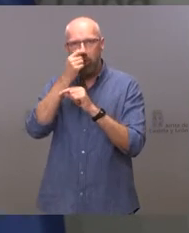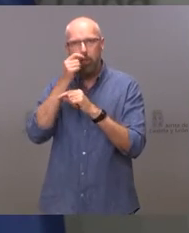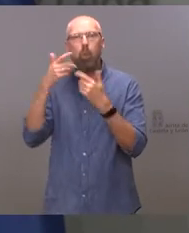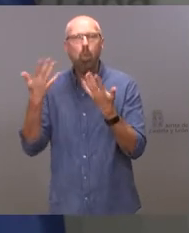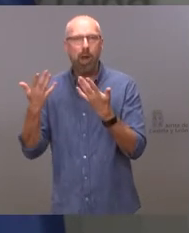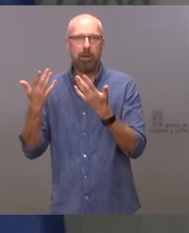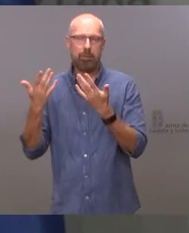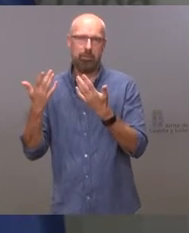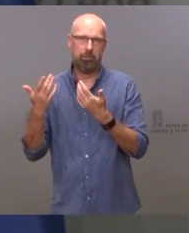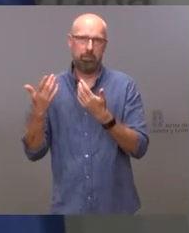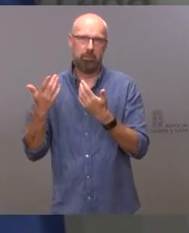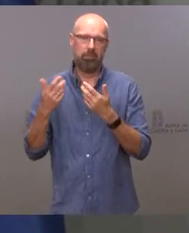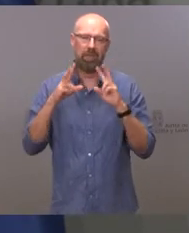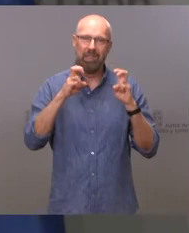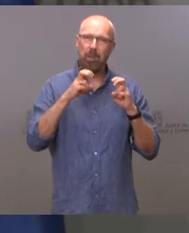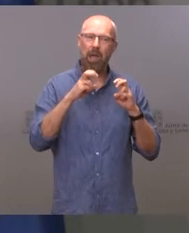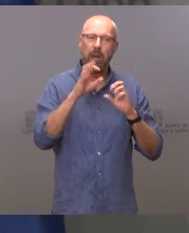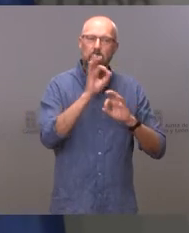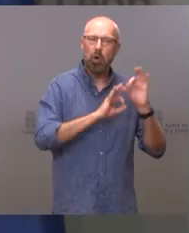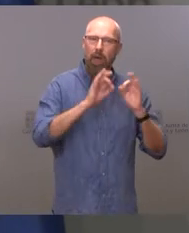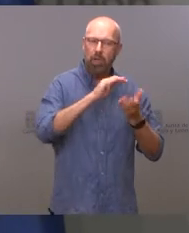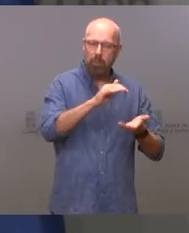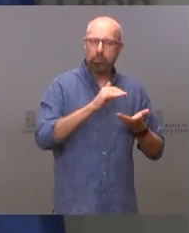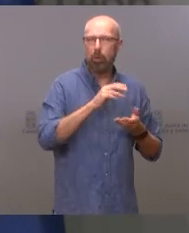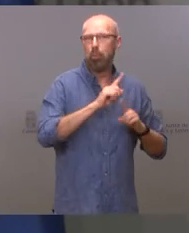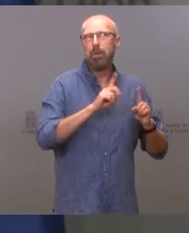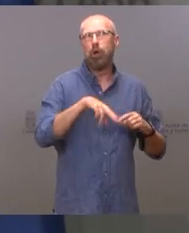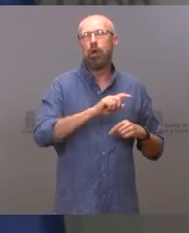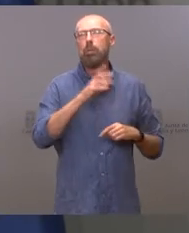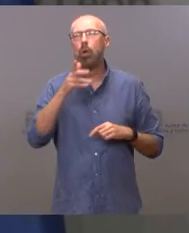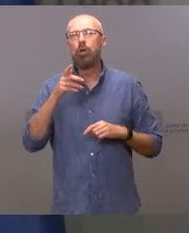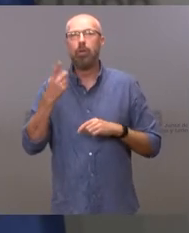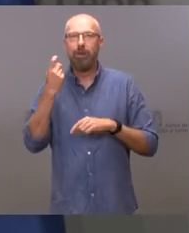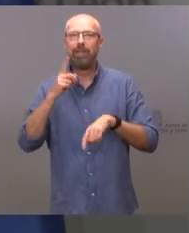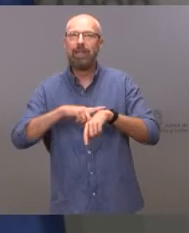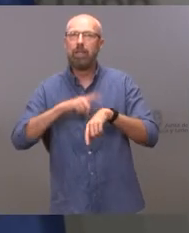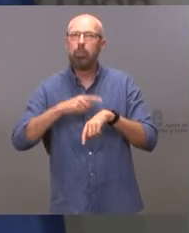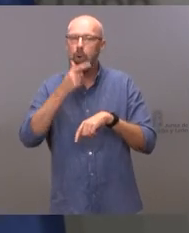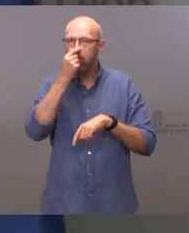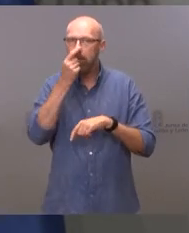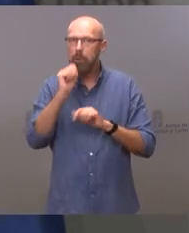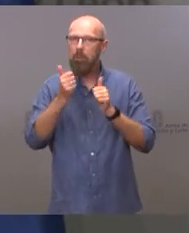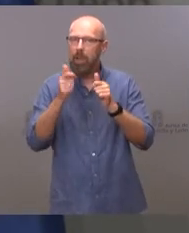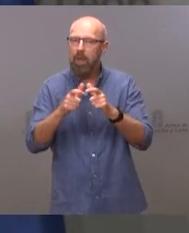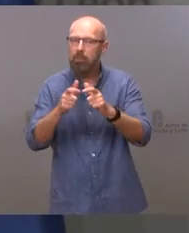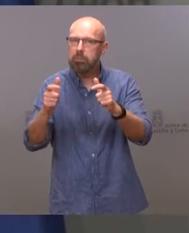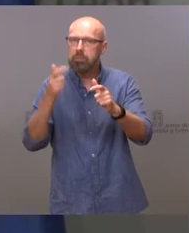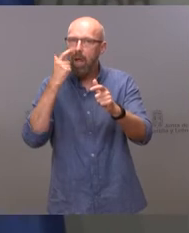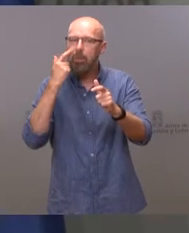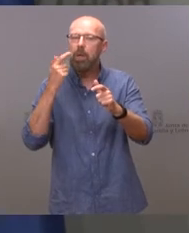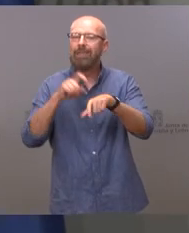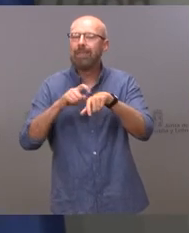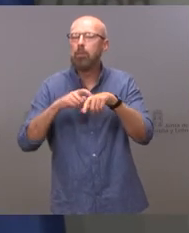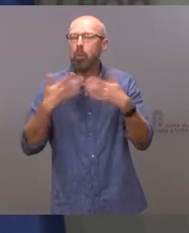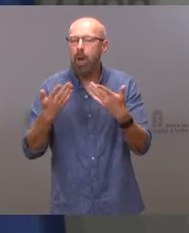variantes hay en el mundo circulando de la gripe para elaborar la vacuna que corresponde a ese año. Y desde nuestro punto de